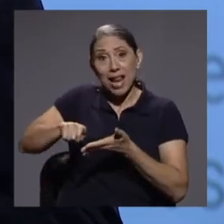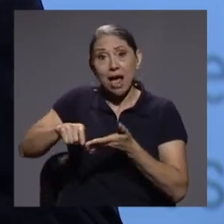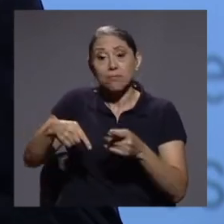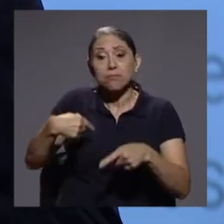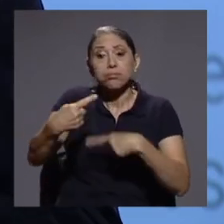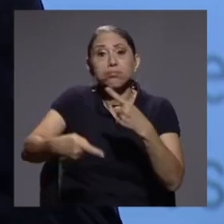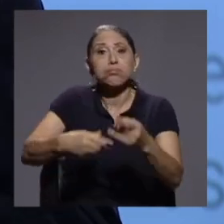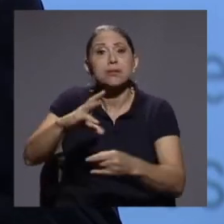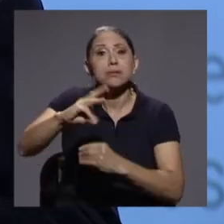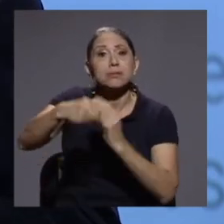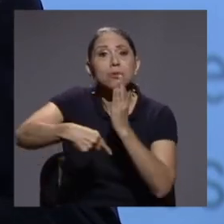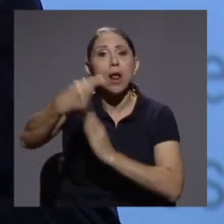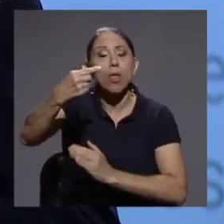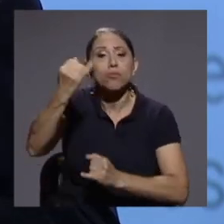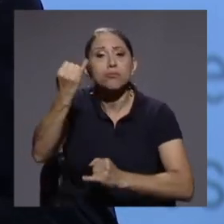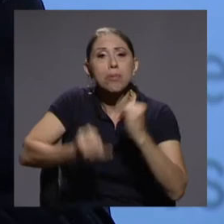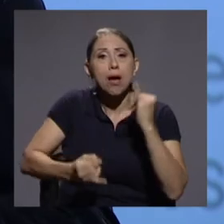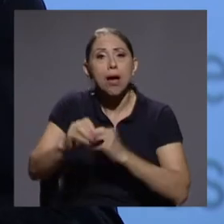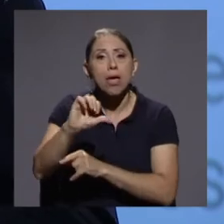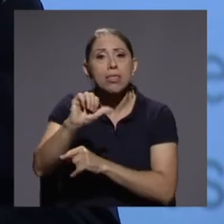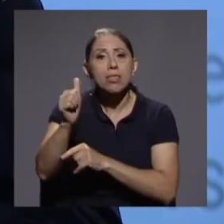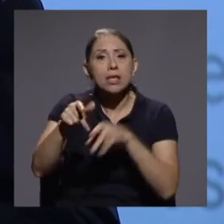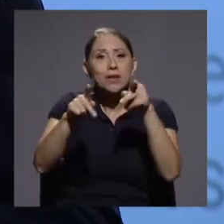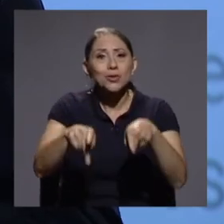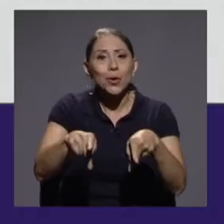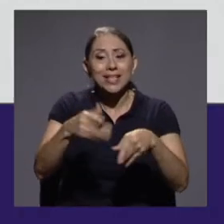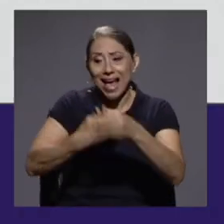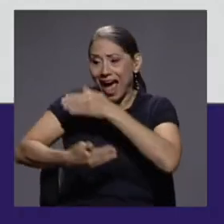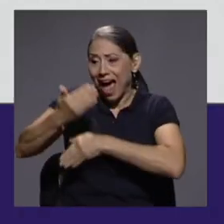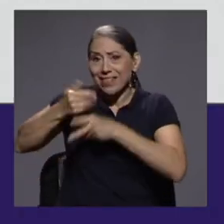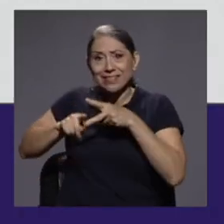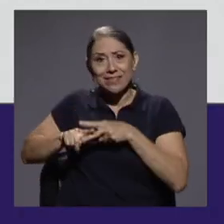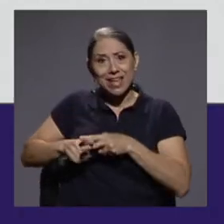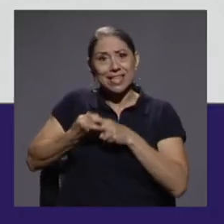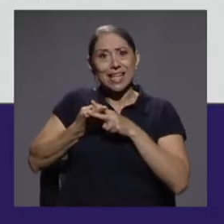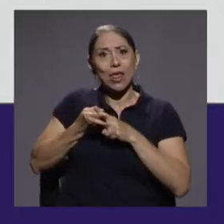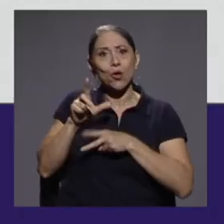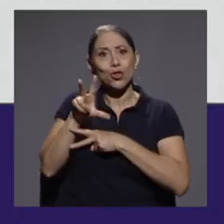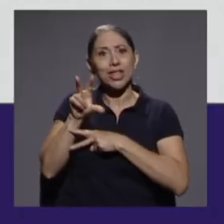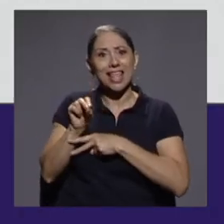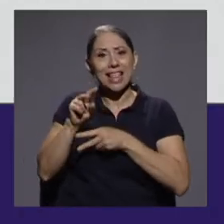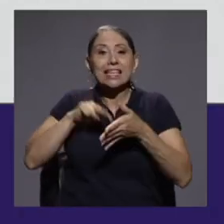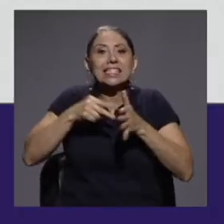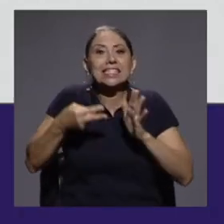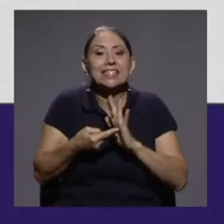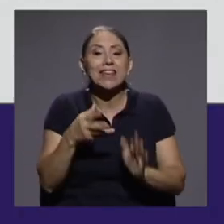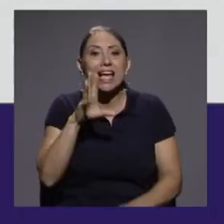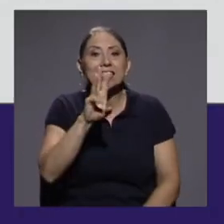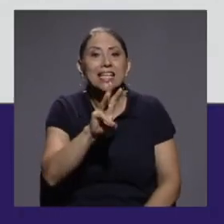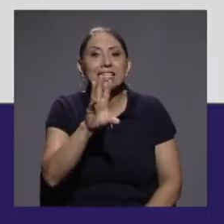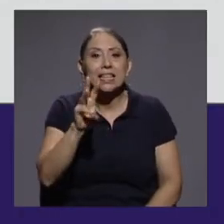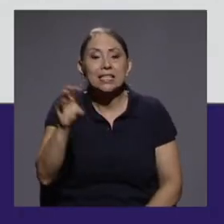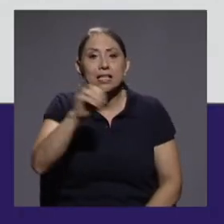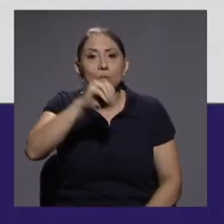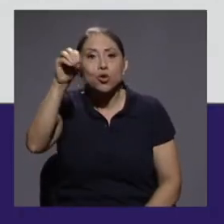10 personas de 30. Es decir, un 66% se quedó atrás.